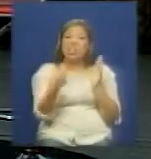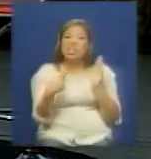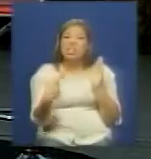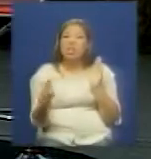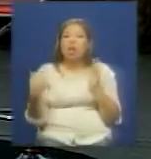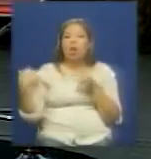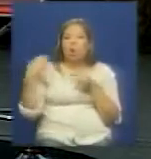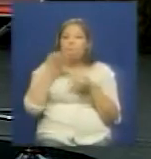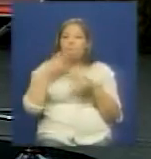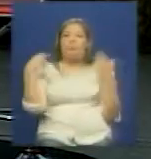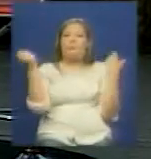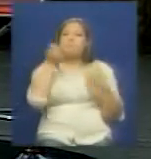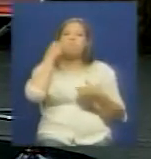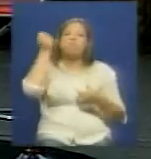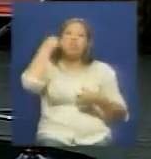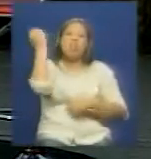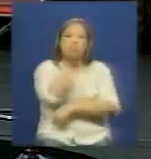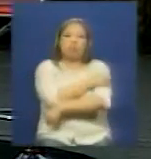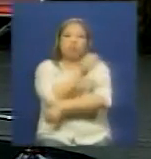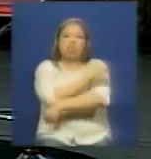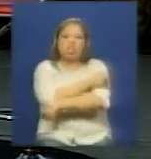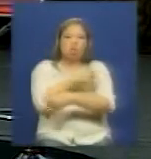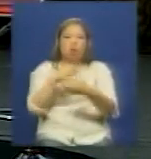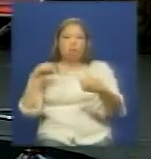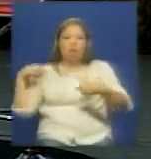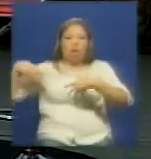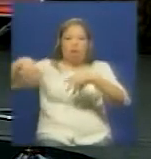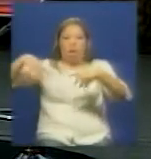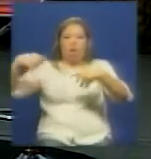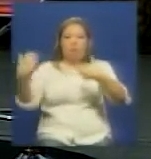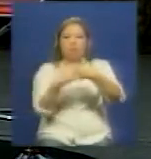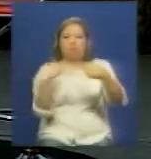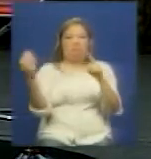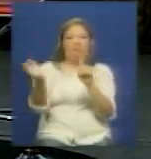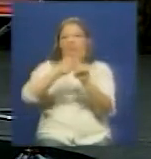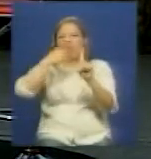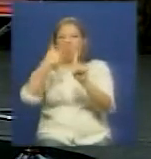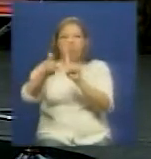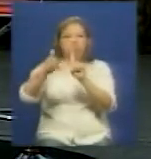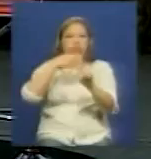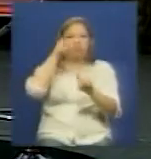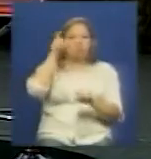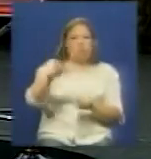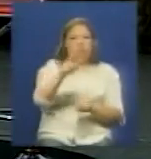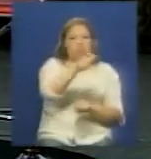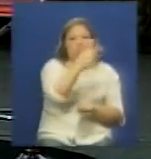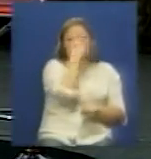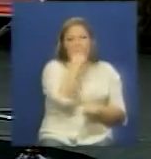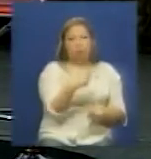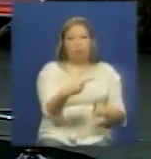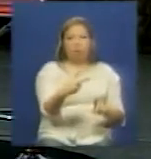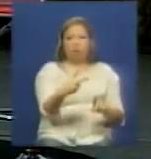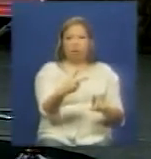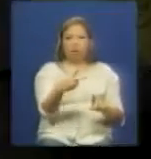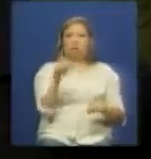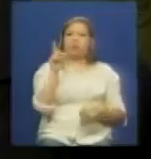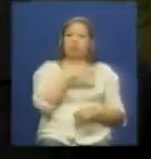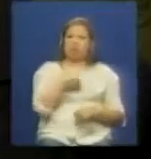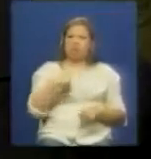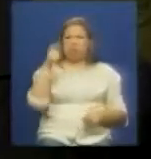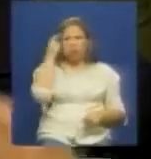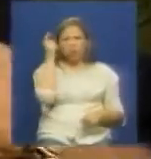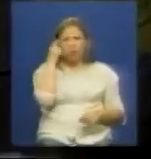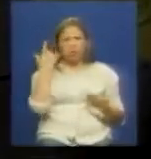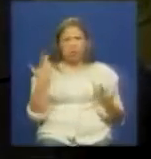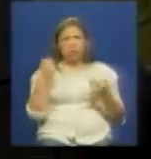justificar todas las alteraciones y todas las agresiones que hicieron contra el pueblo bueno pero queremos que sepan